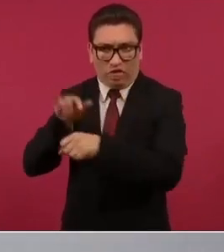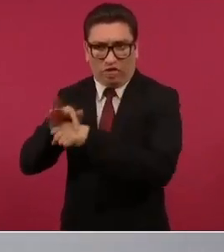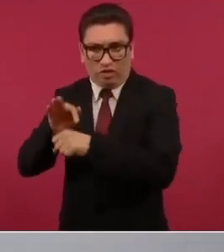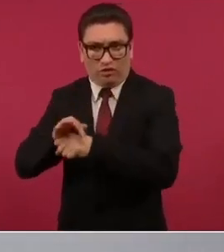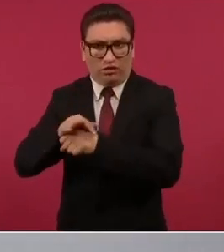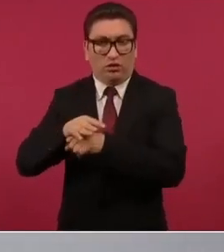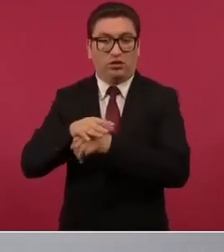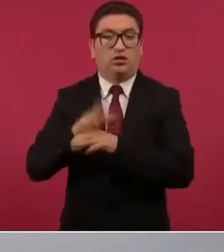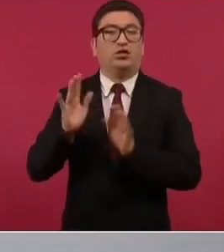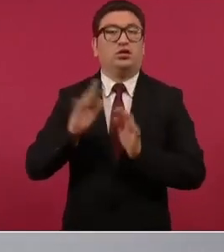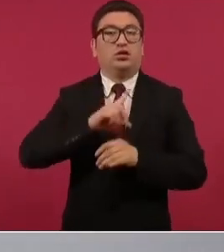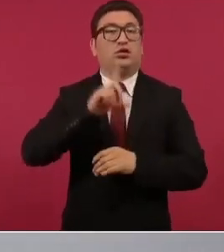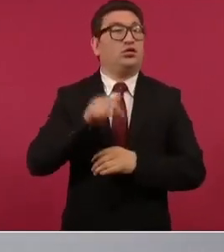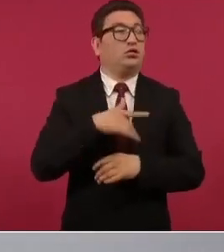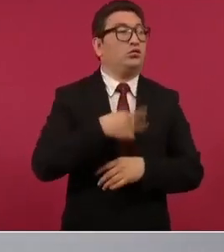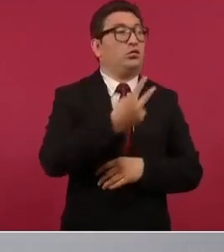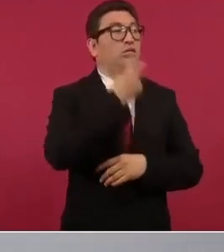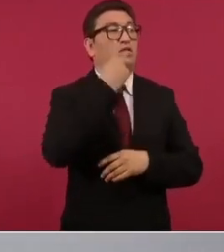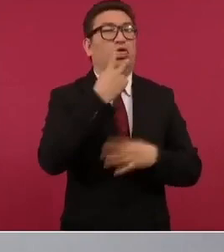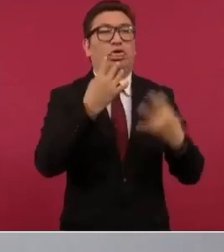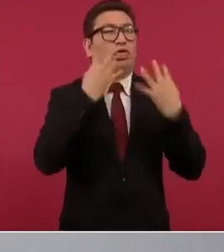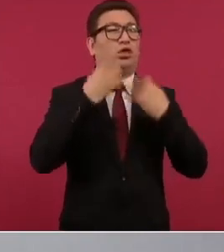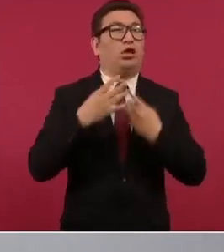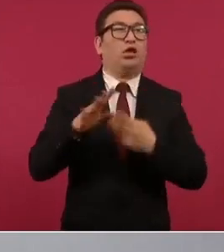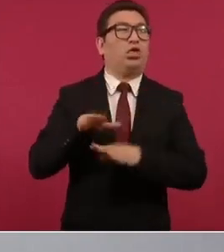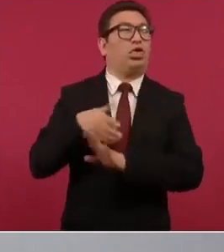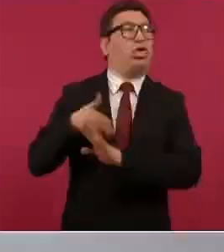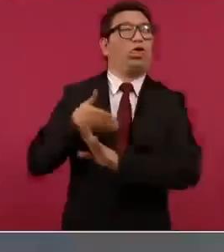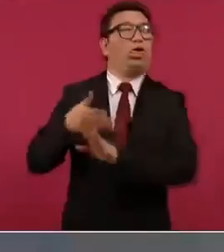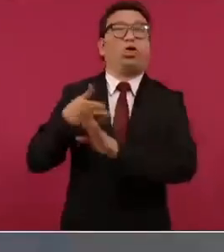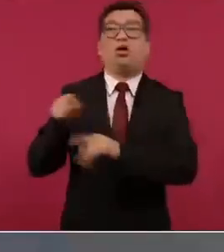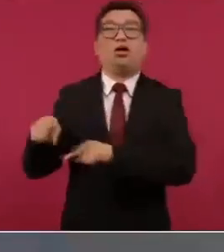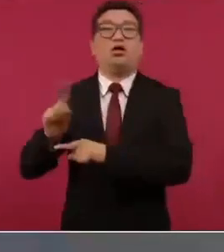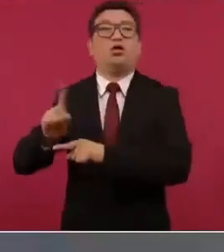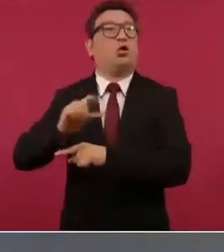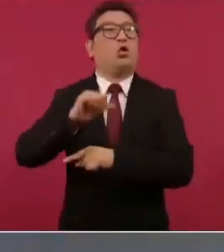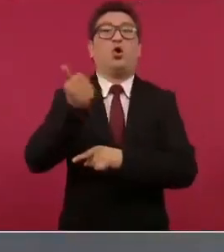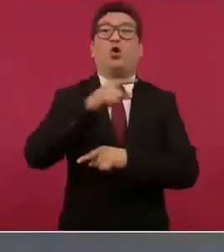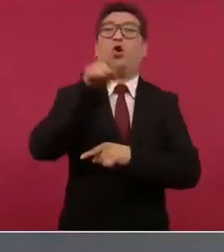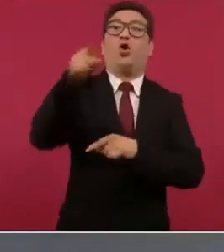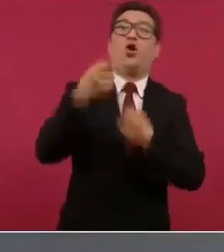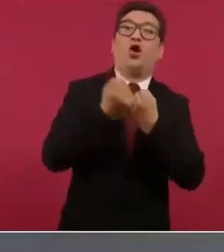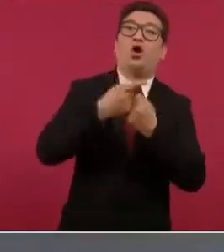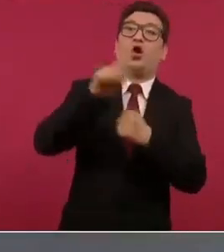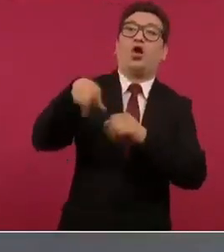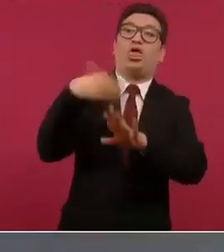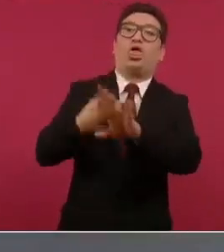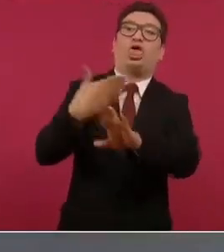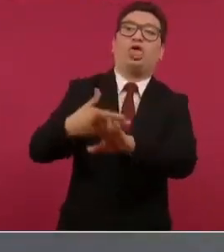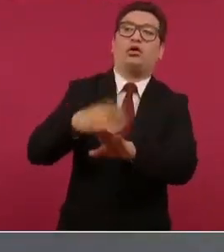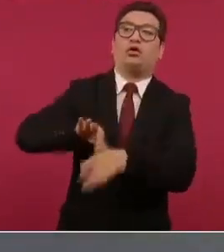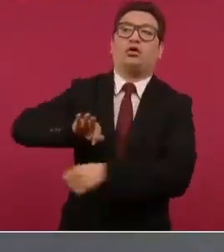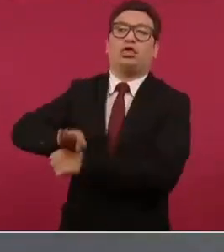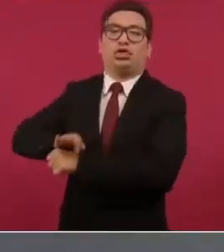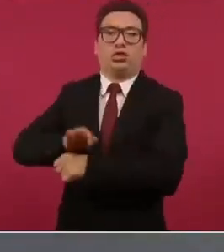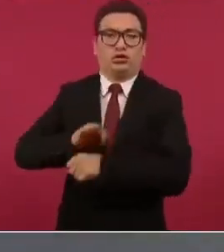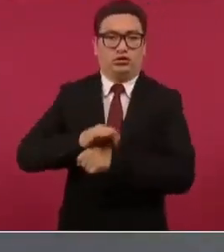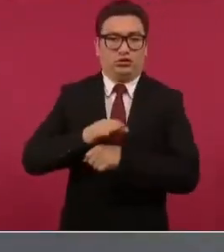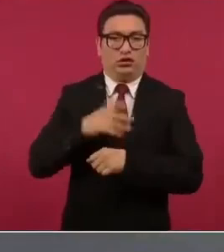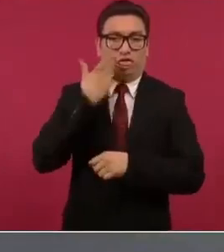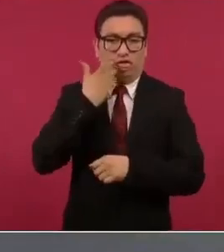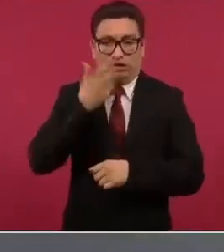faramalla persiguiendo a otra banda no aquí no hay